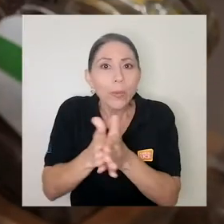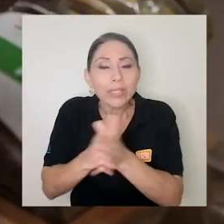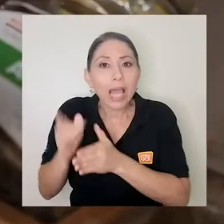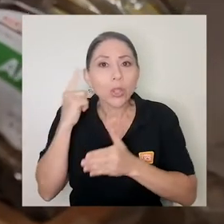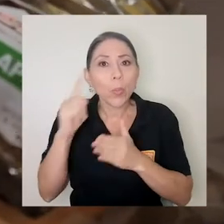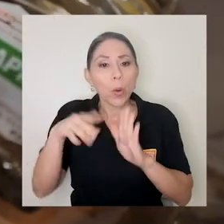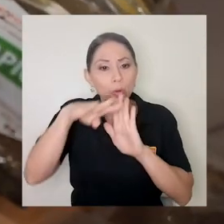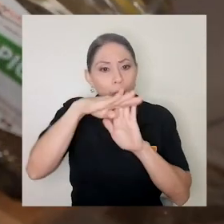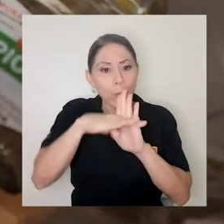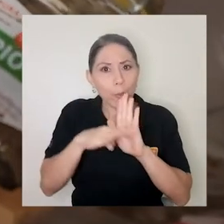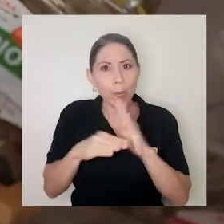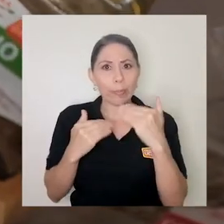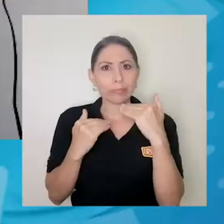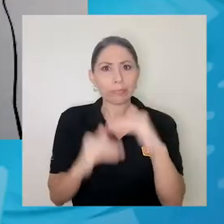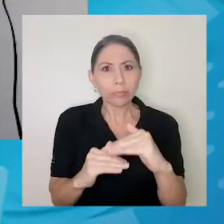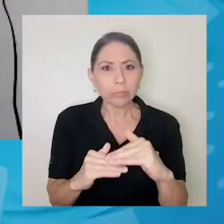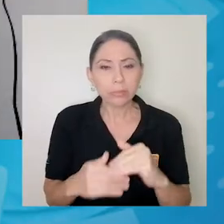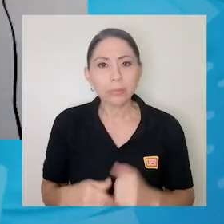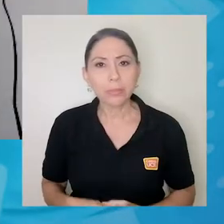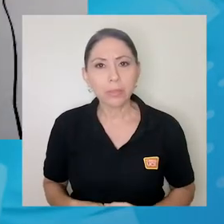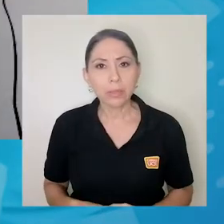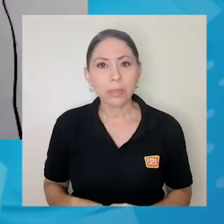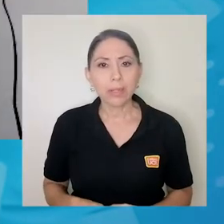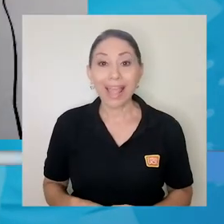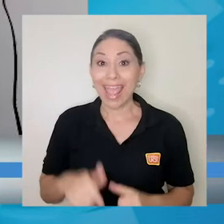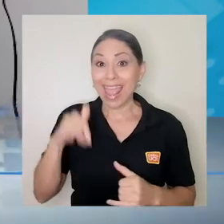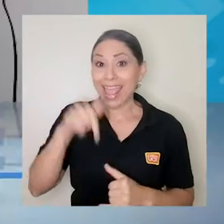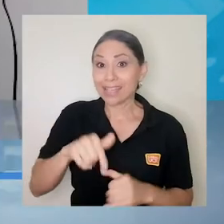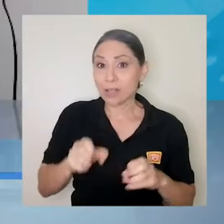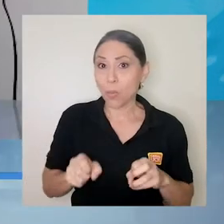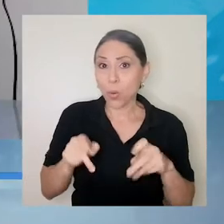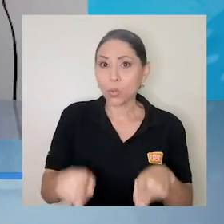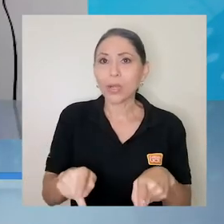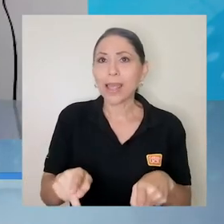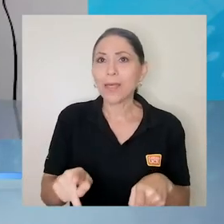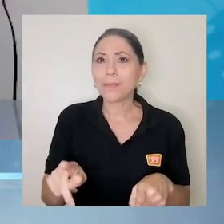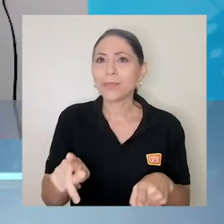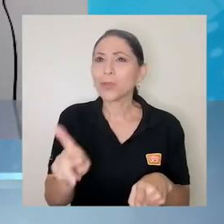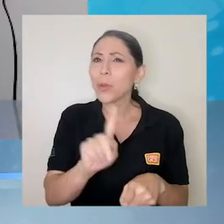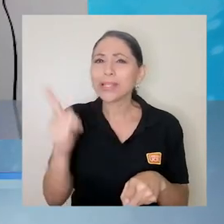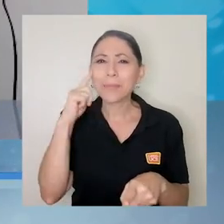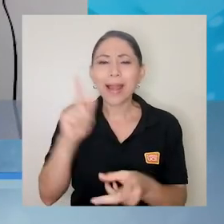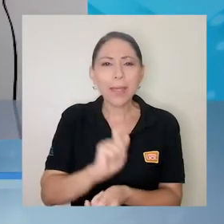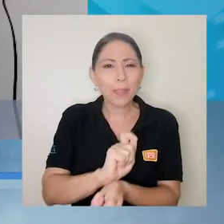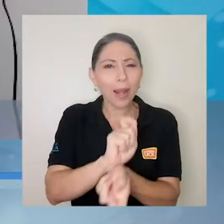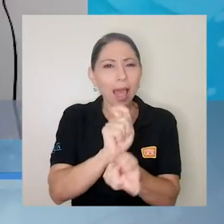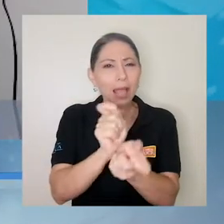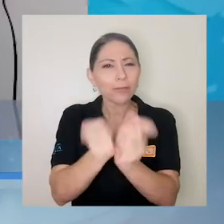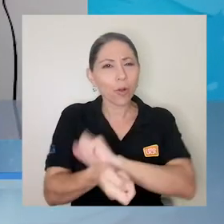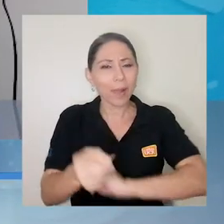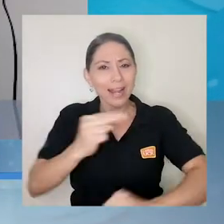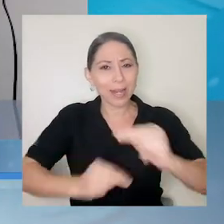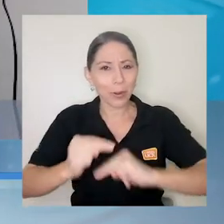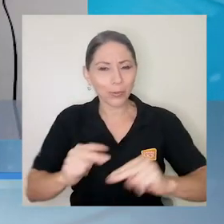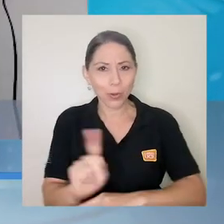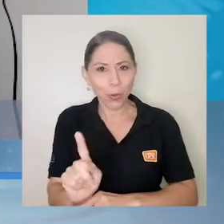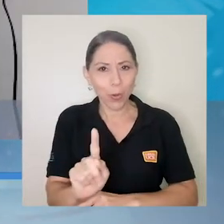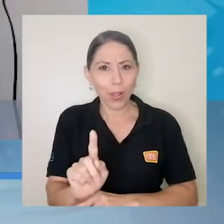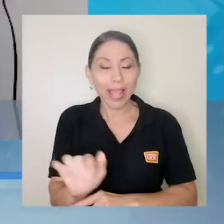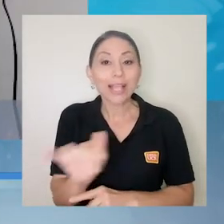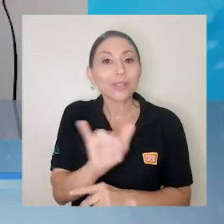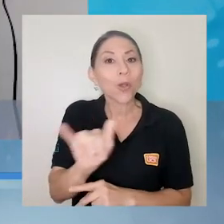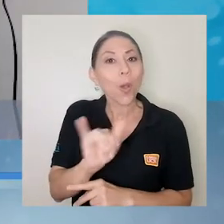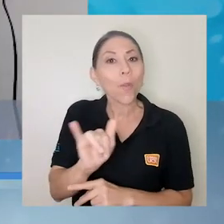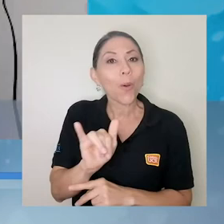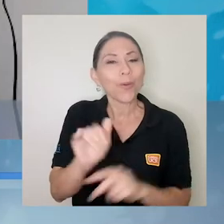una oportunidad para no transformar el negocio, lo veo yo para estos sectores, sino de dar un hijo, que nazca